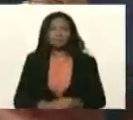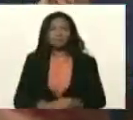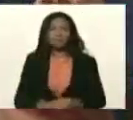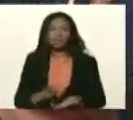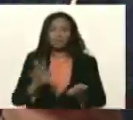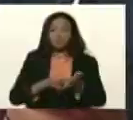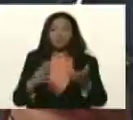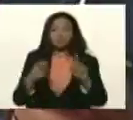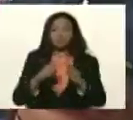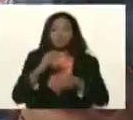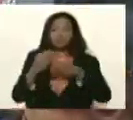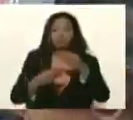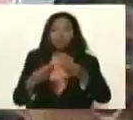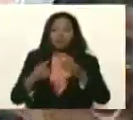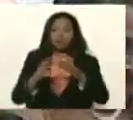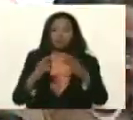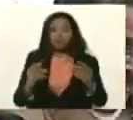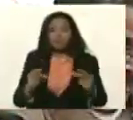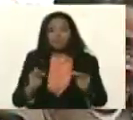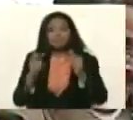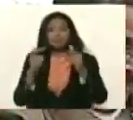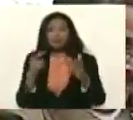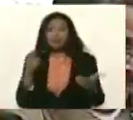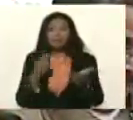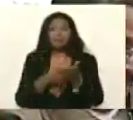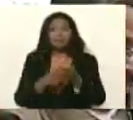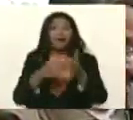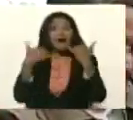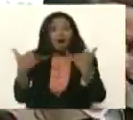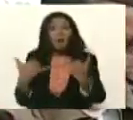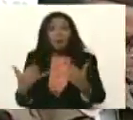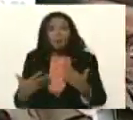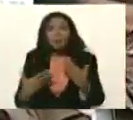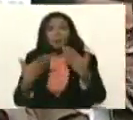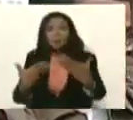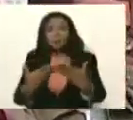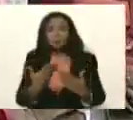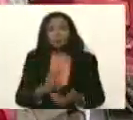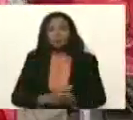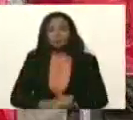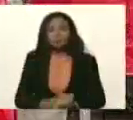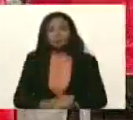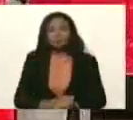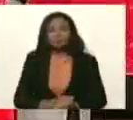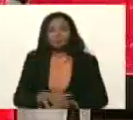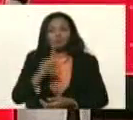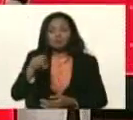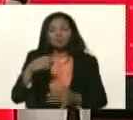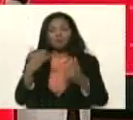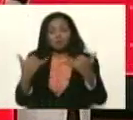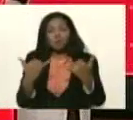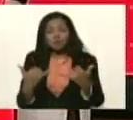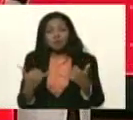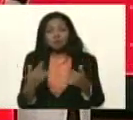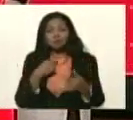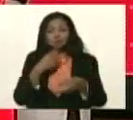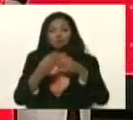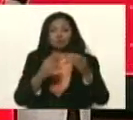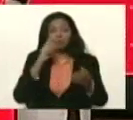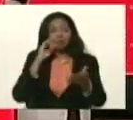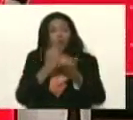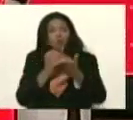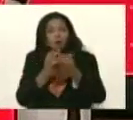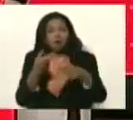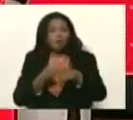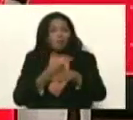cúmplase, y ejecútese, y bájese los recursos ya, y también entonces, como ya, yo hice una prueba con los